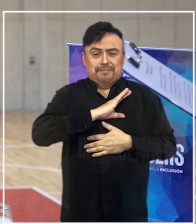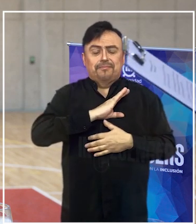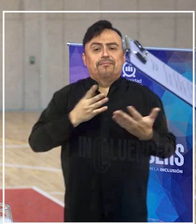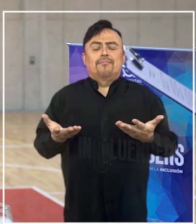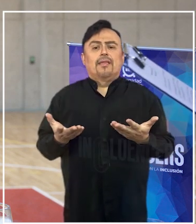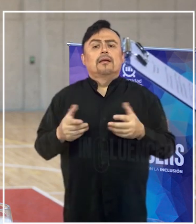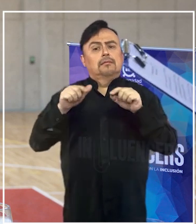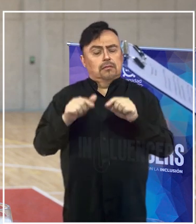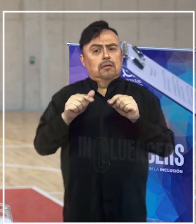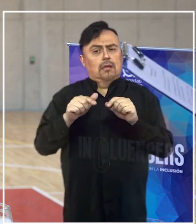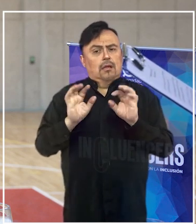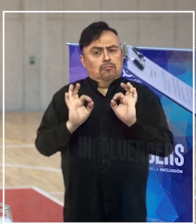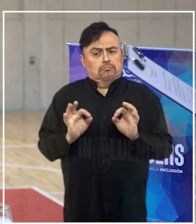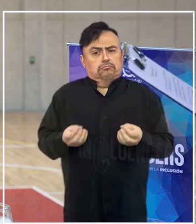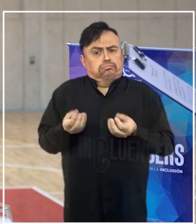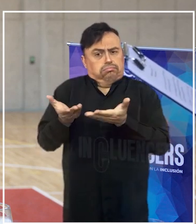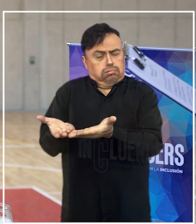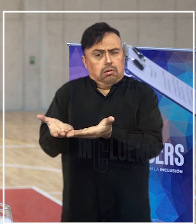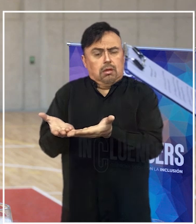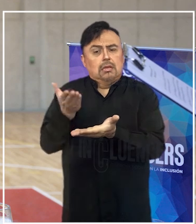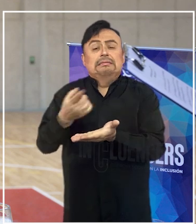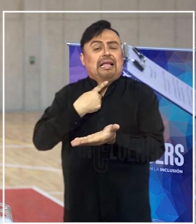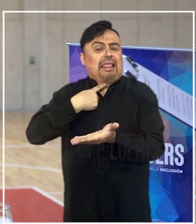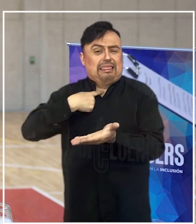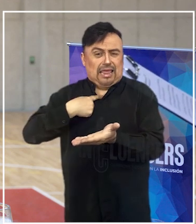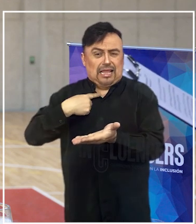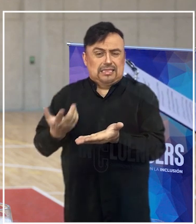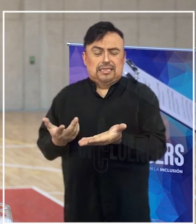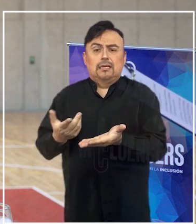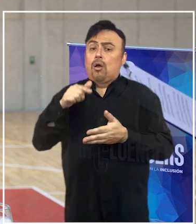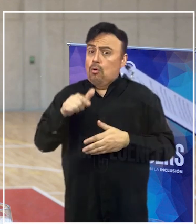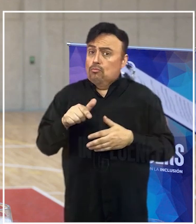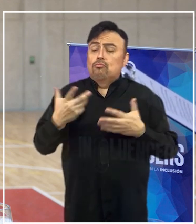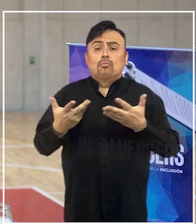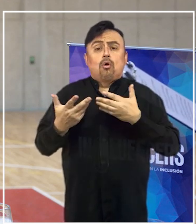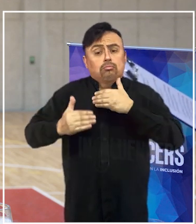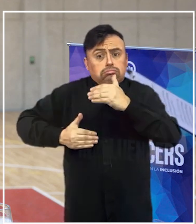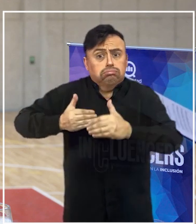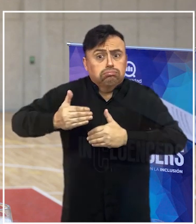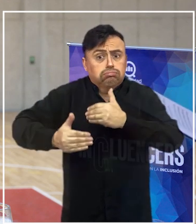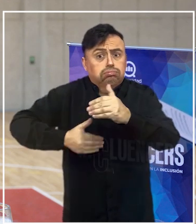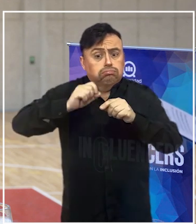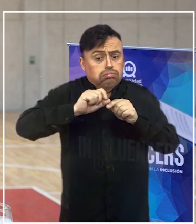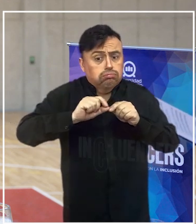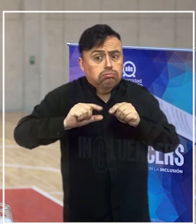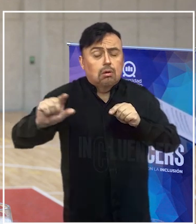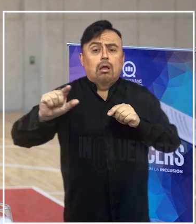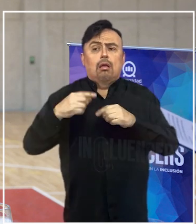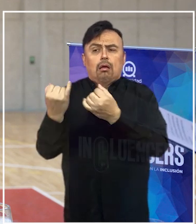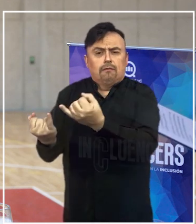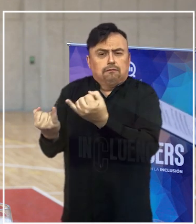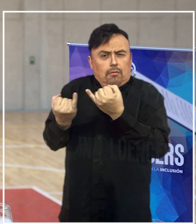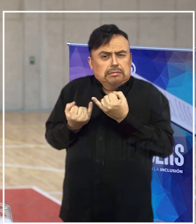y formalizando esa disposición y ese interés comenzó un proceso donde se va requiriendo información,